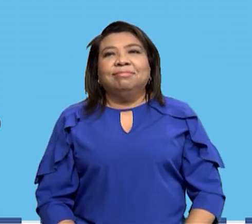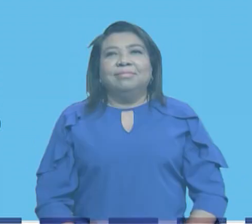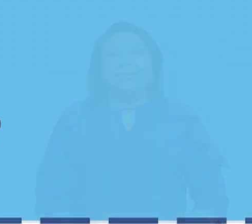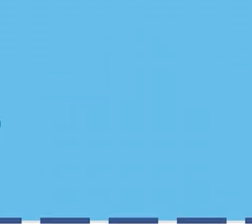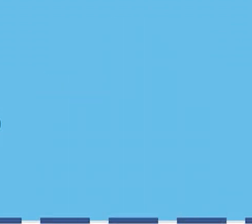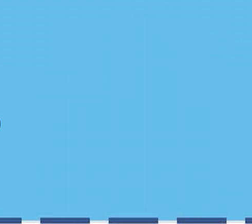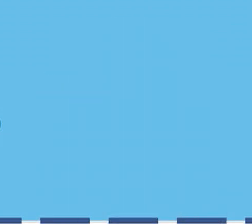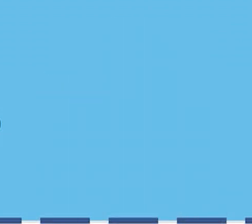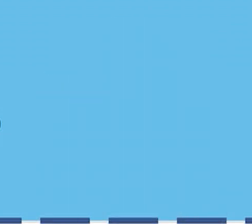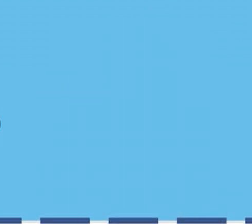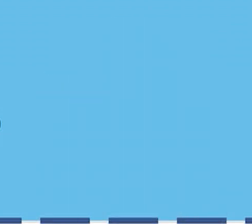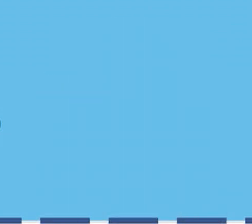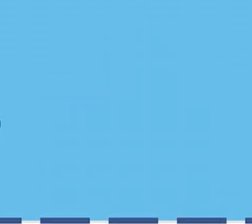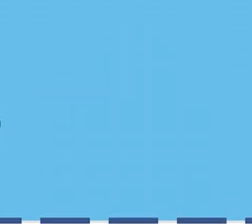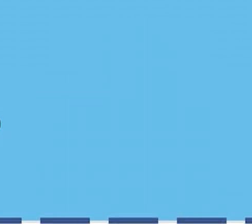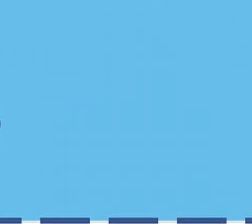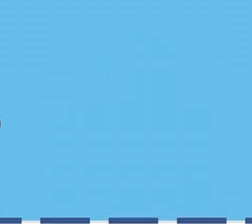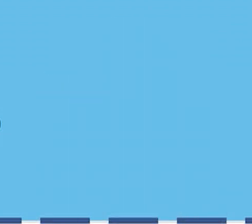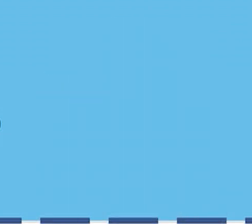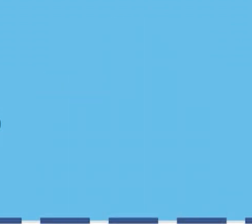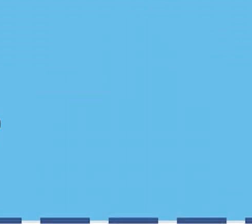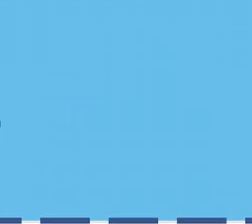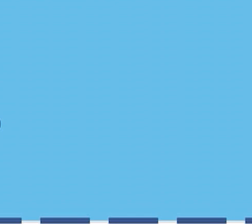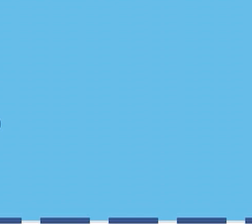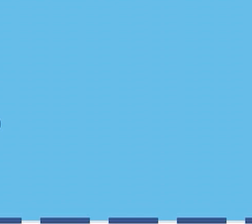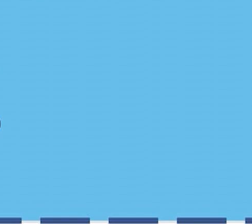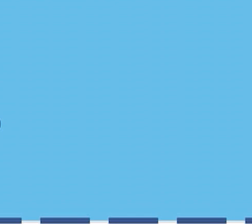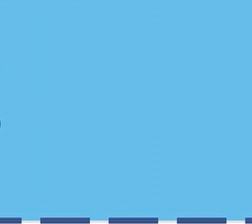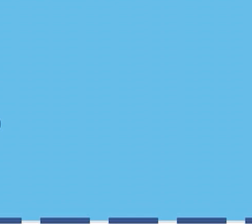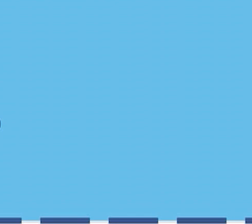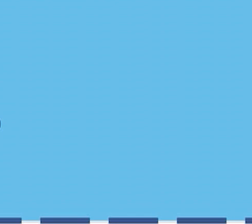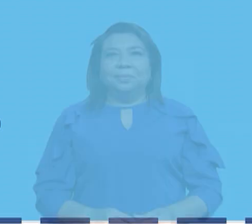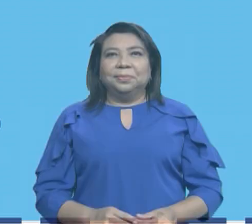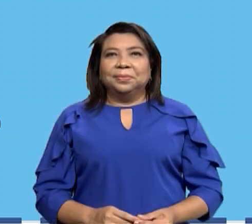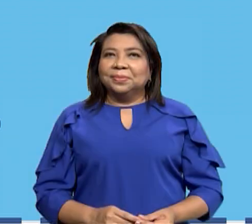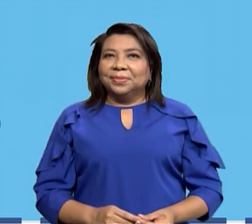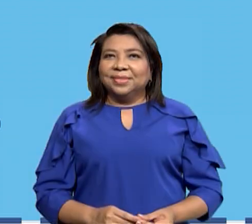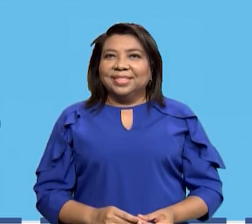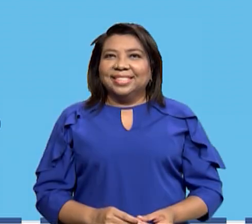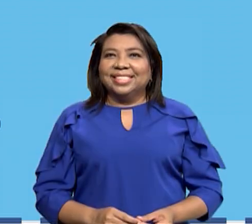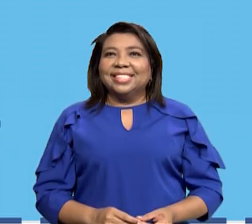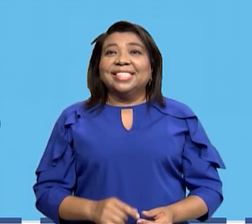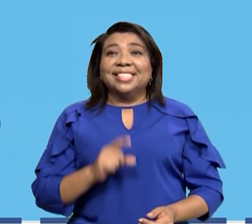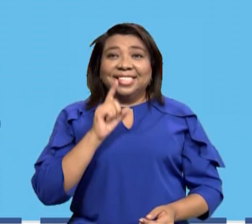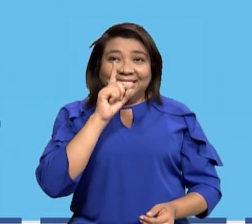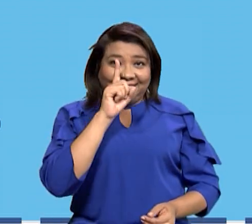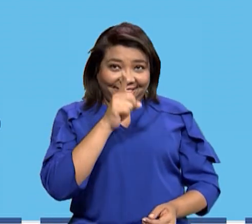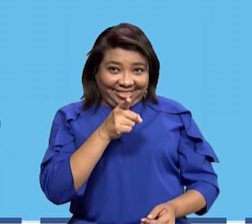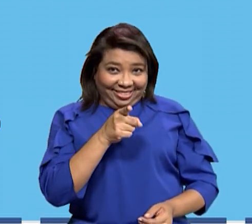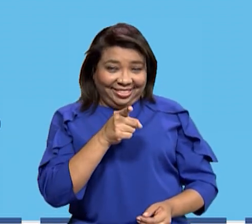inicio a nuestra actividad y refuerzo de los deberes y derechos cuando realices o cuando hagas clic